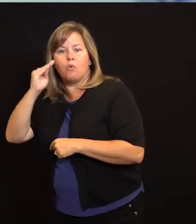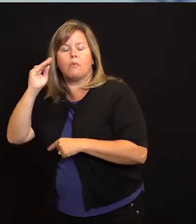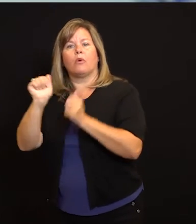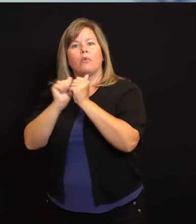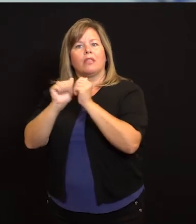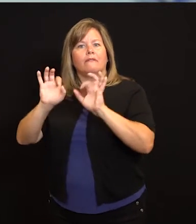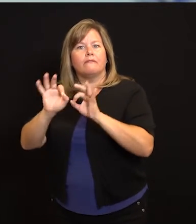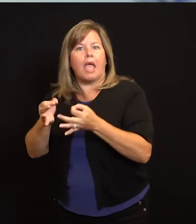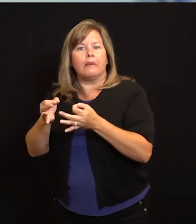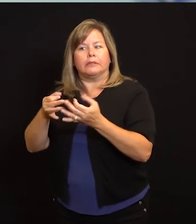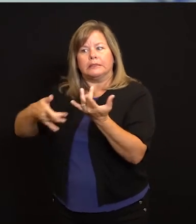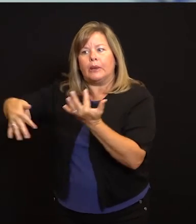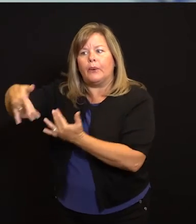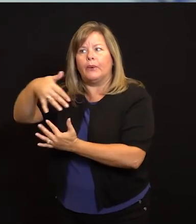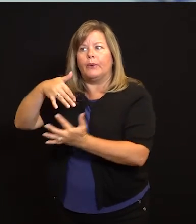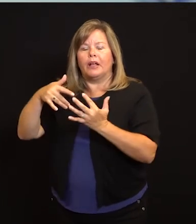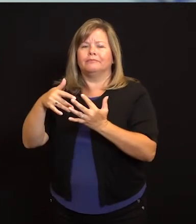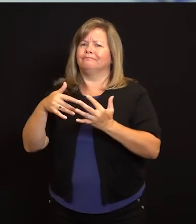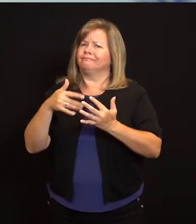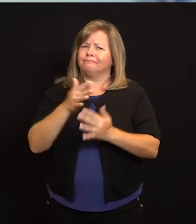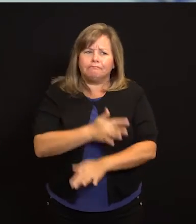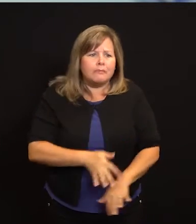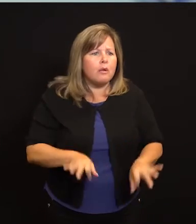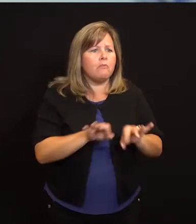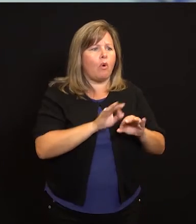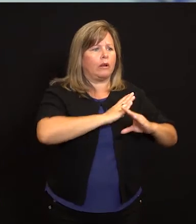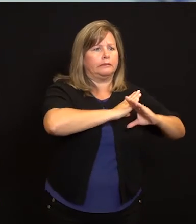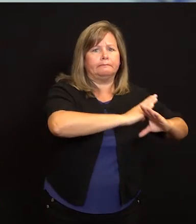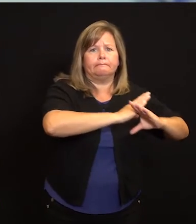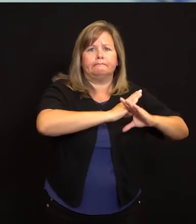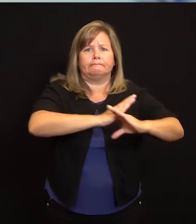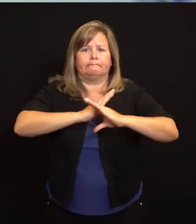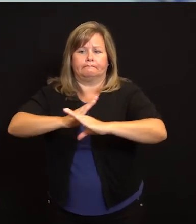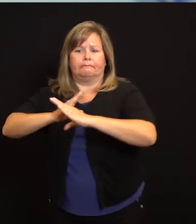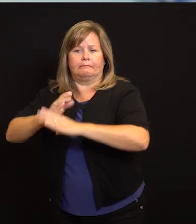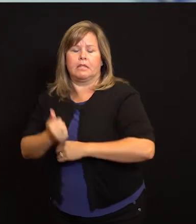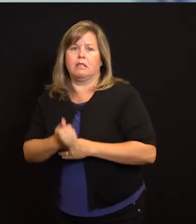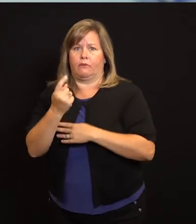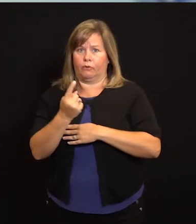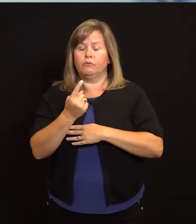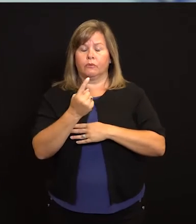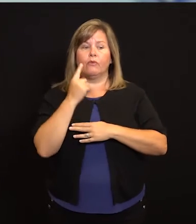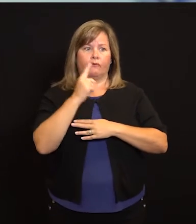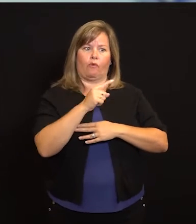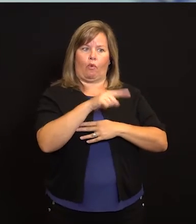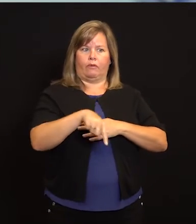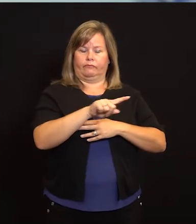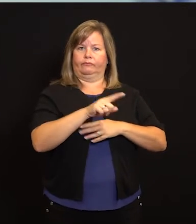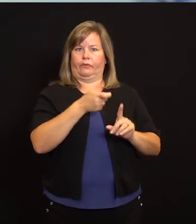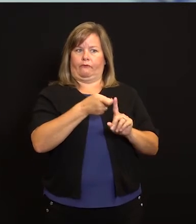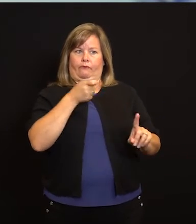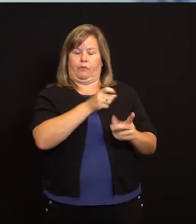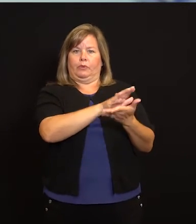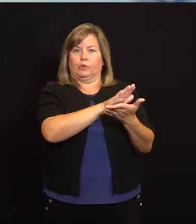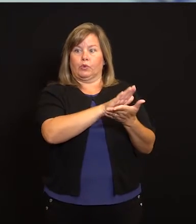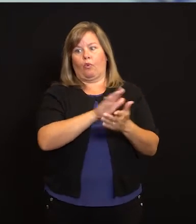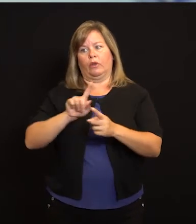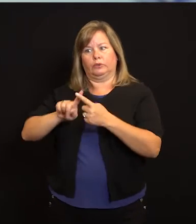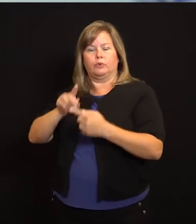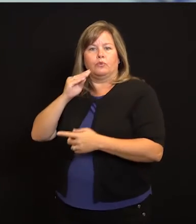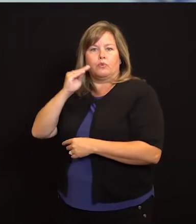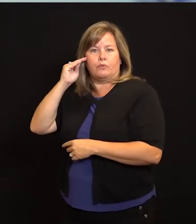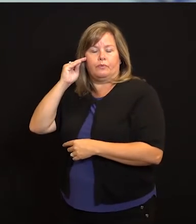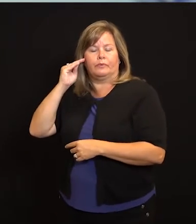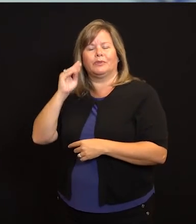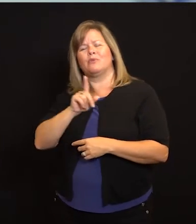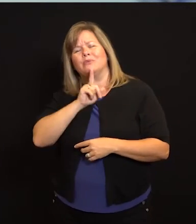resto de la comunidad, es muy importante que los protegemos a ellos y a toda esa comunidad en general. Por lo tanto, recomendamos que todos